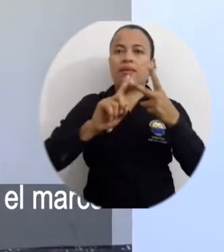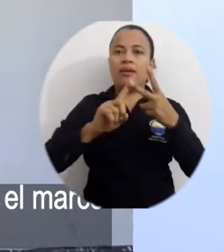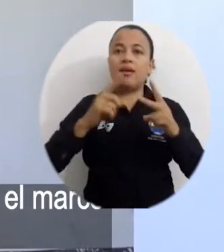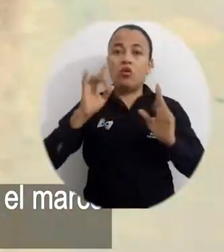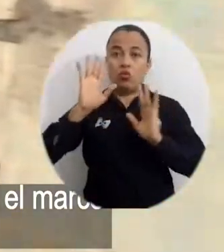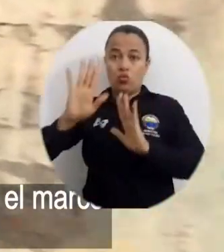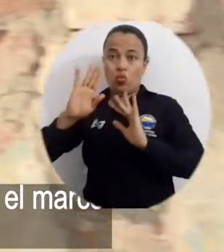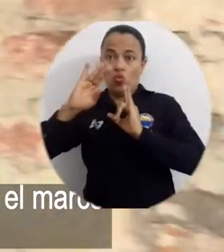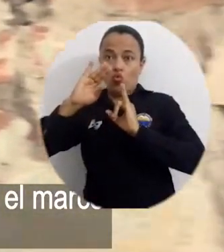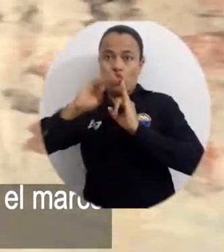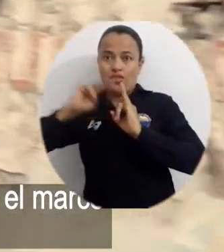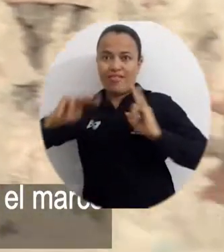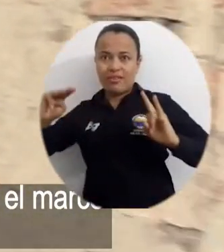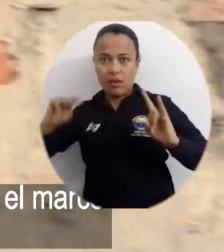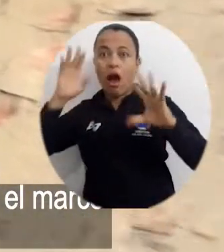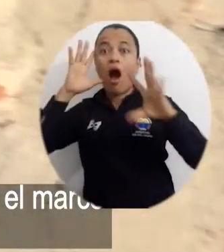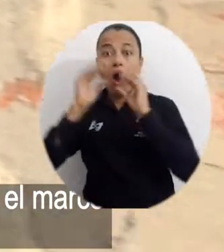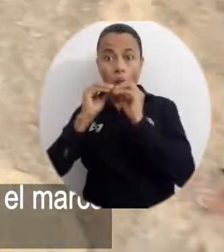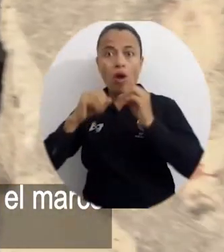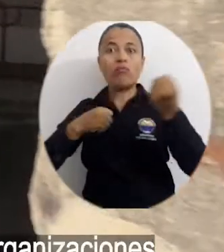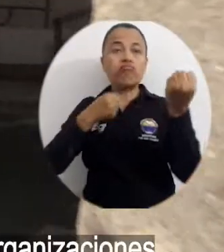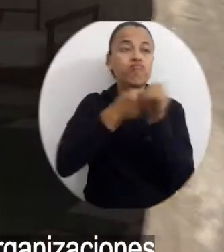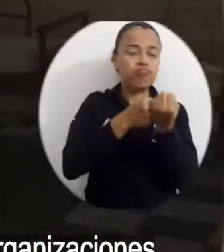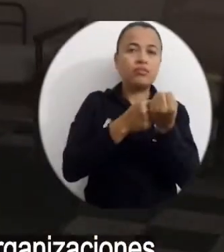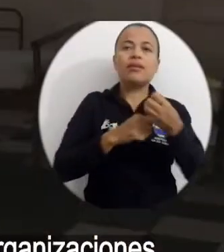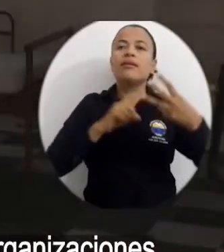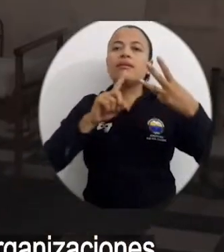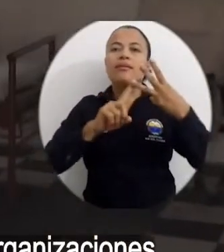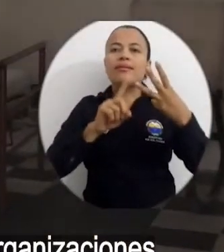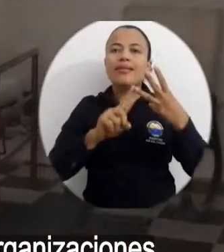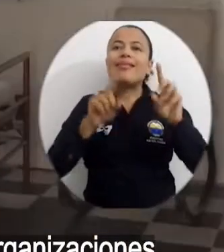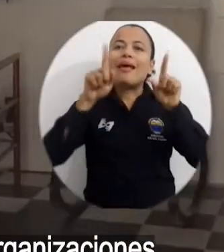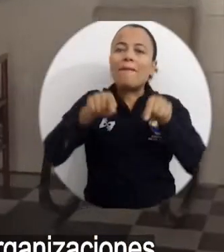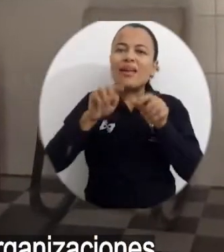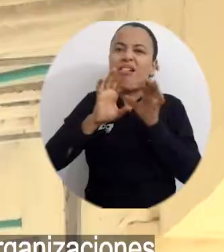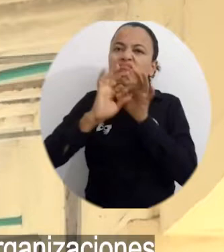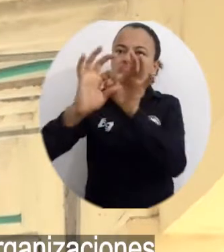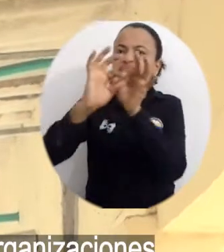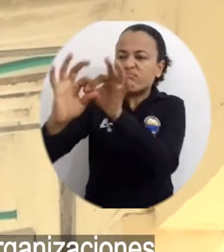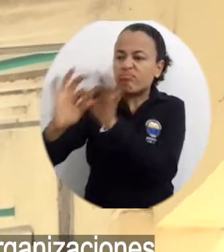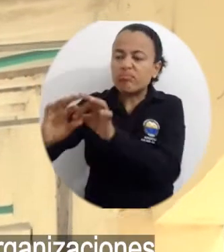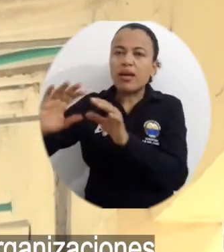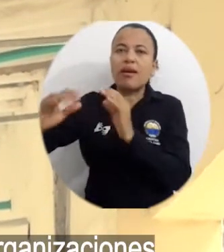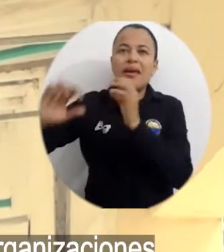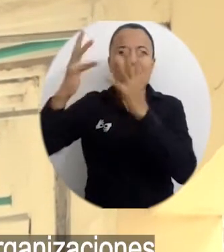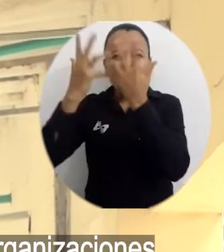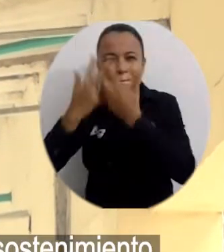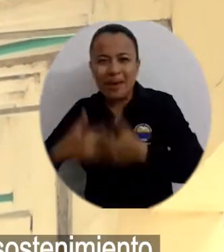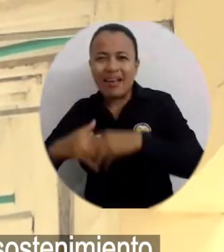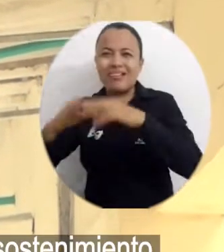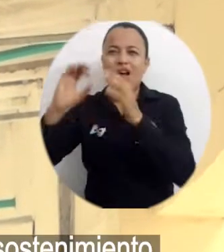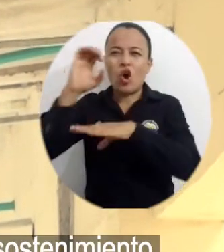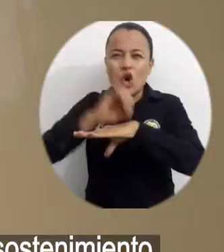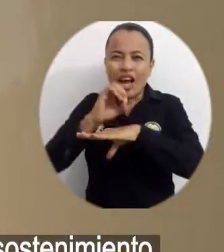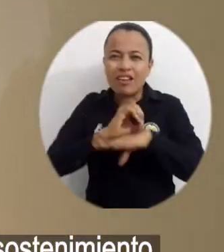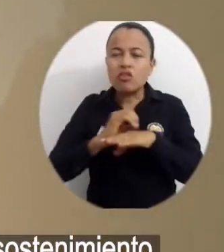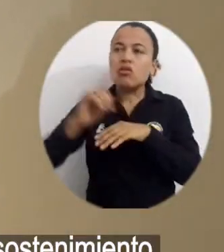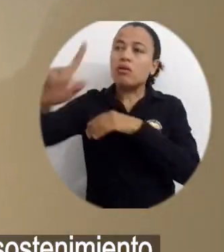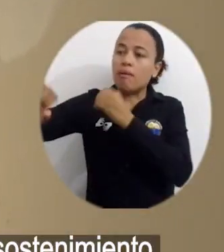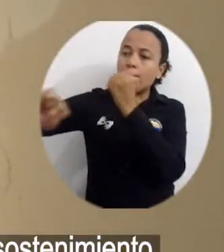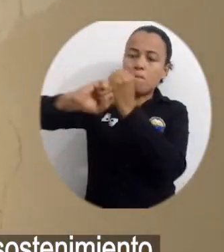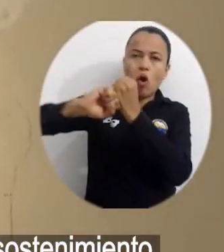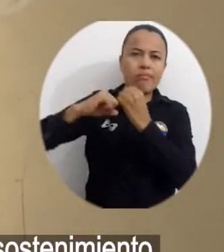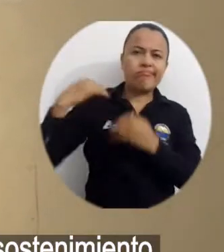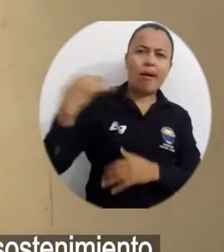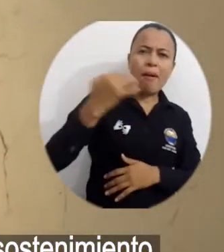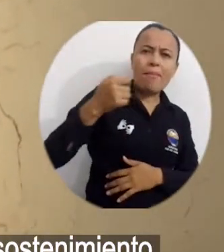fortalecer la presencia de la universidad en el marco del convenio. Y tres, fortalecer esa red de apoyo de empresas y organizaciones que de manera permanente